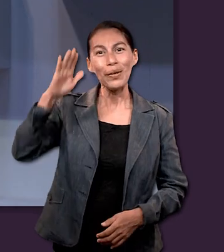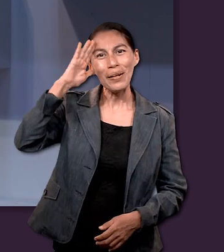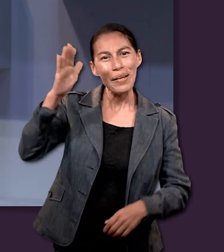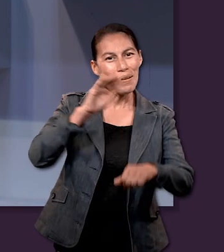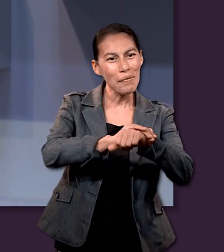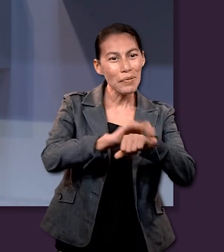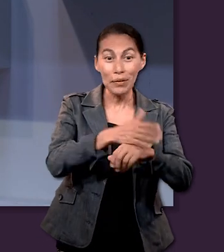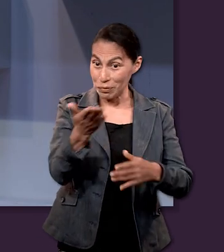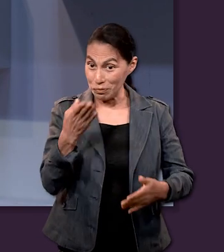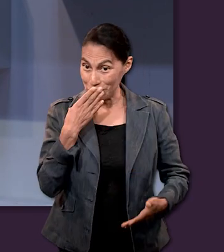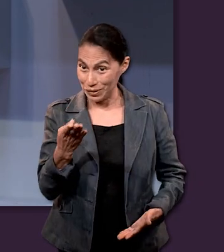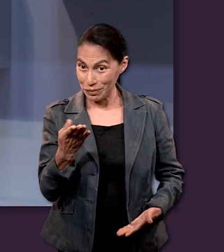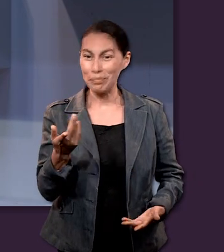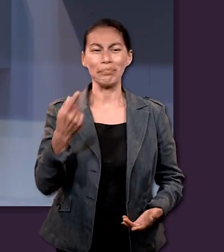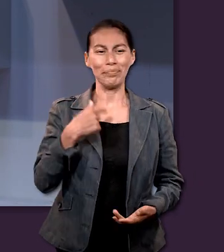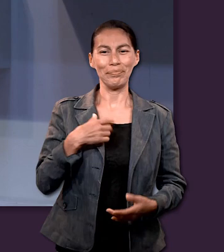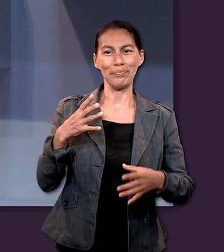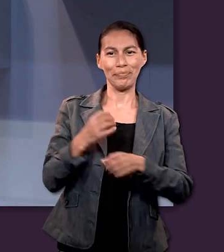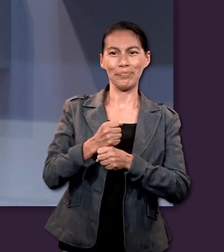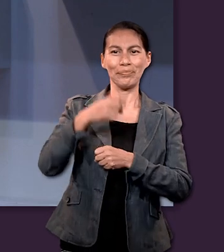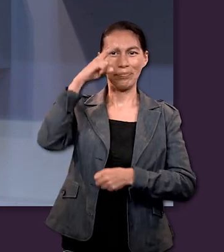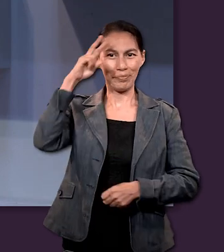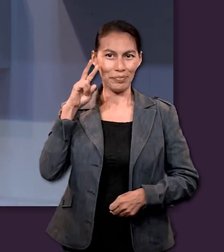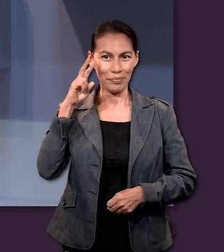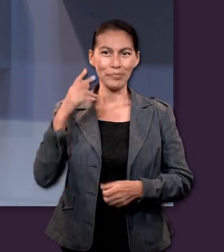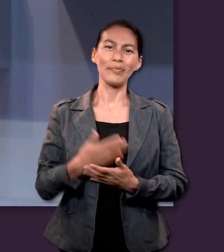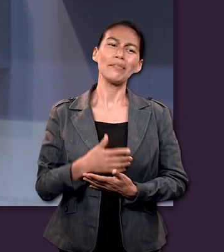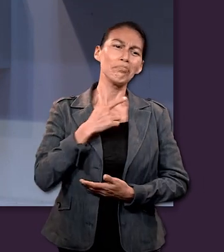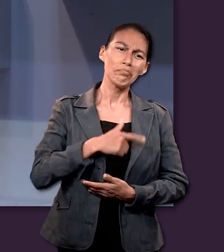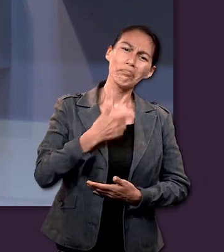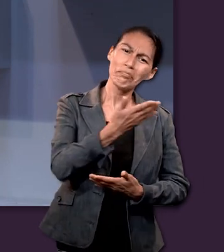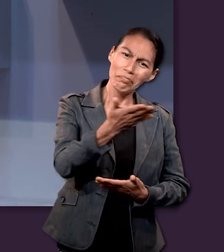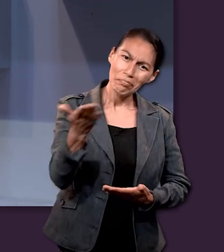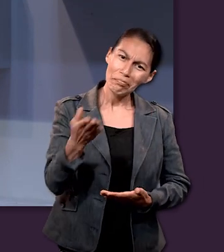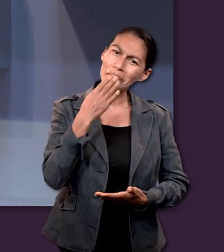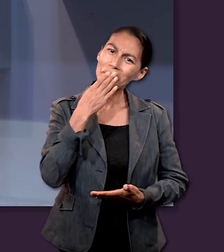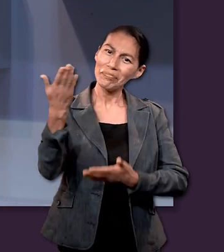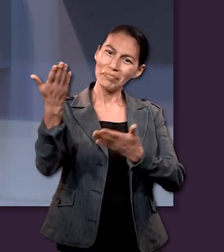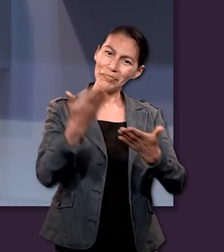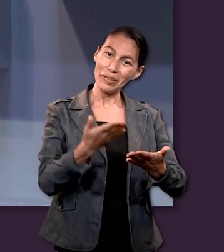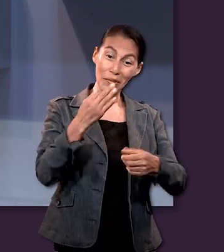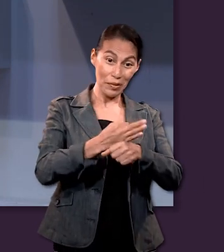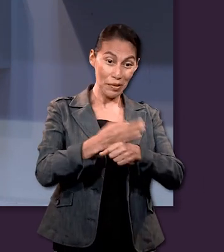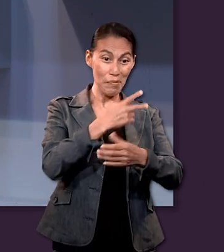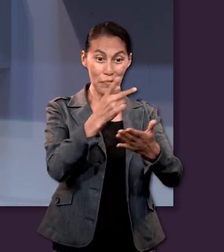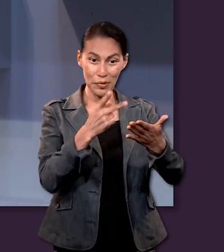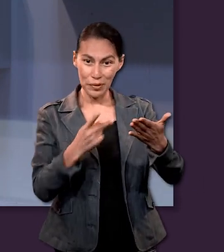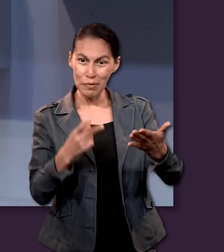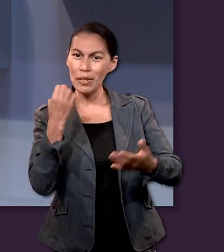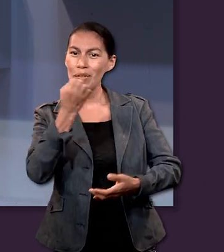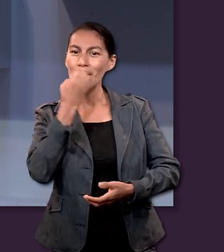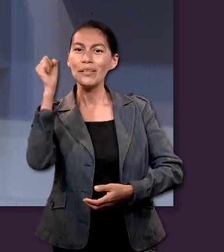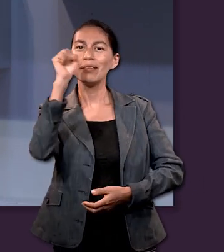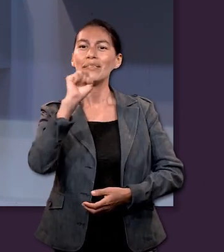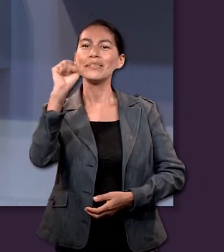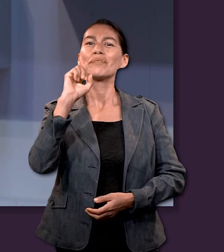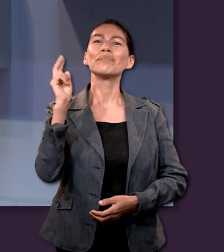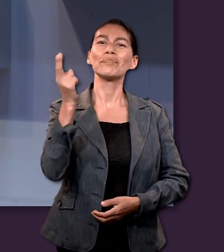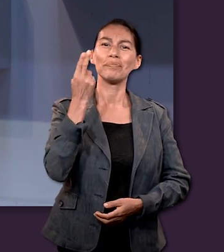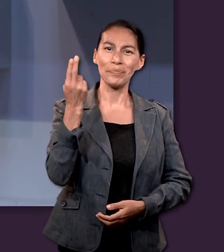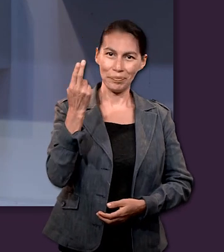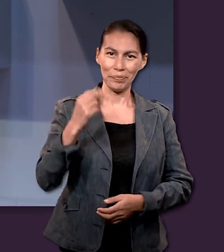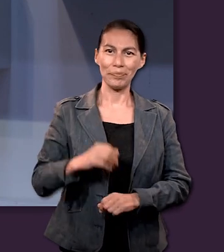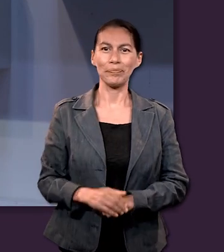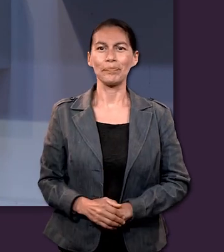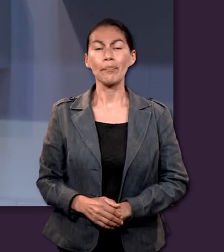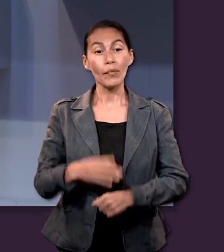Hola amigos, ¿cómo están? Mi nombre es Valeria Rodríguez y es un gusto para mí darles la bienvenida a este programa Escuela Sabática